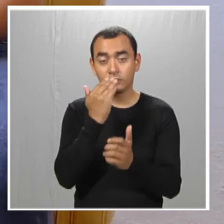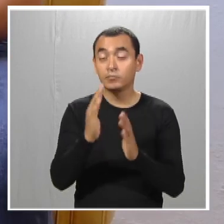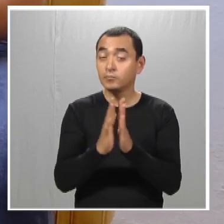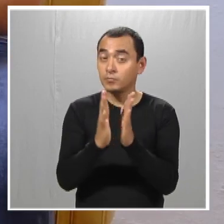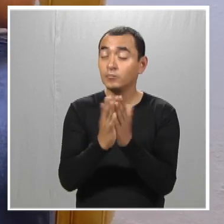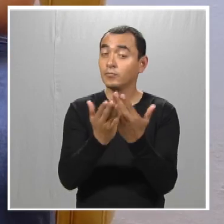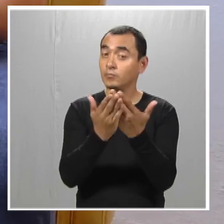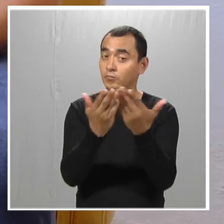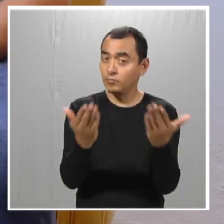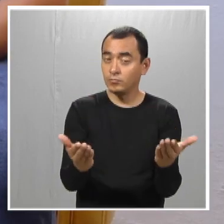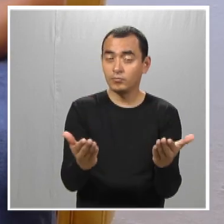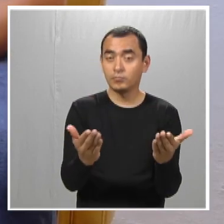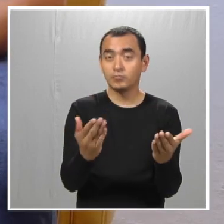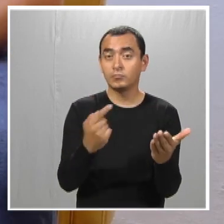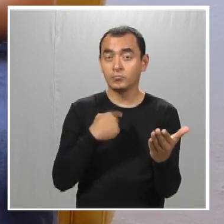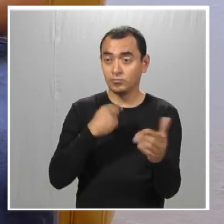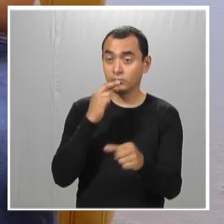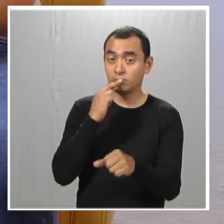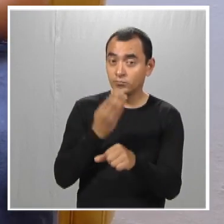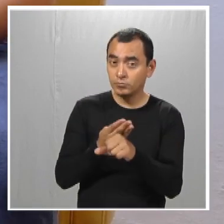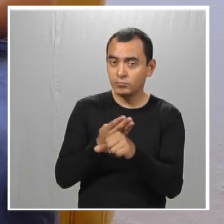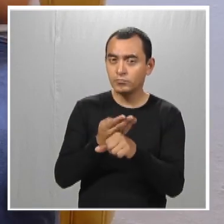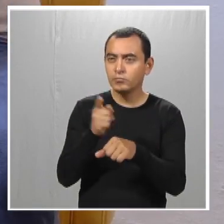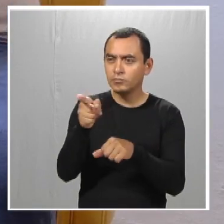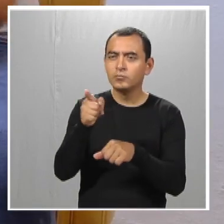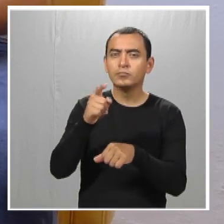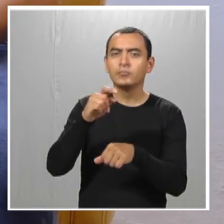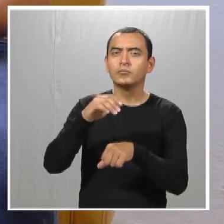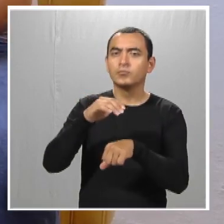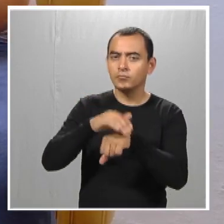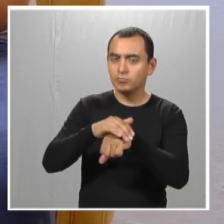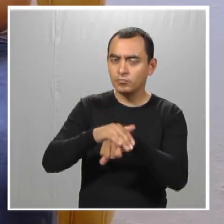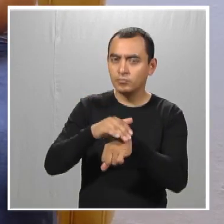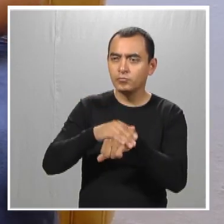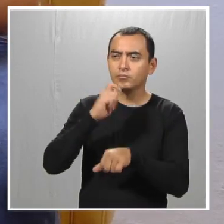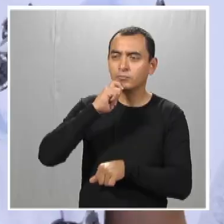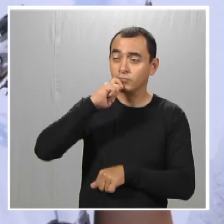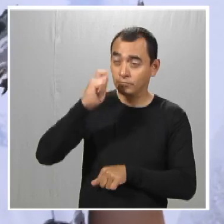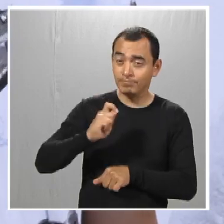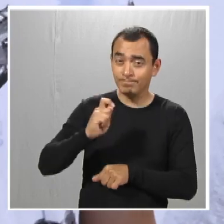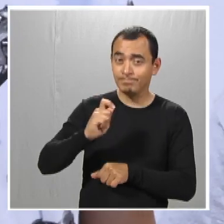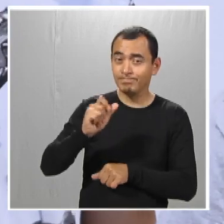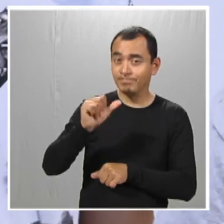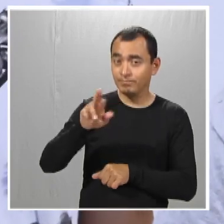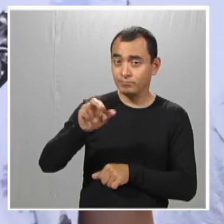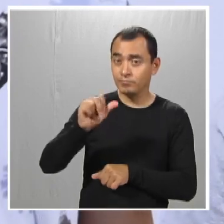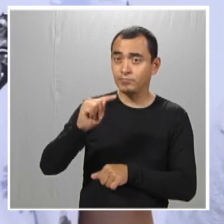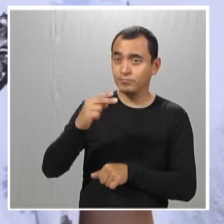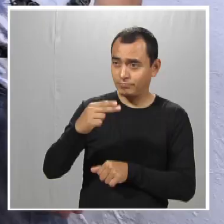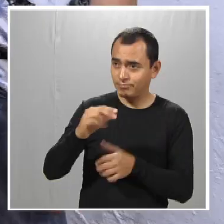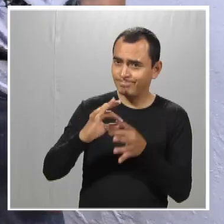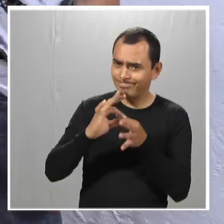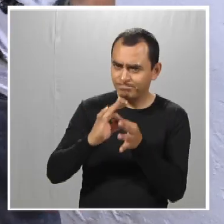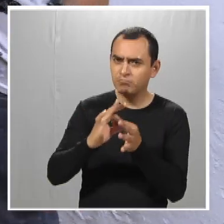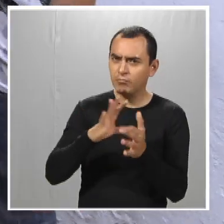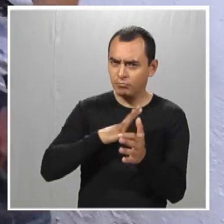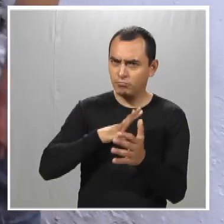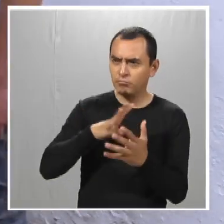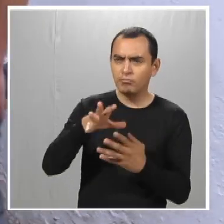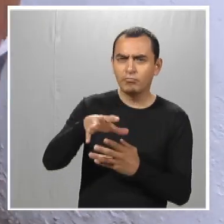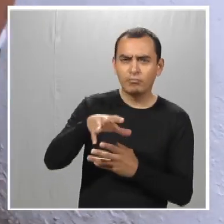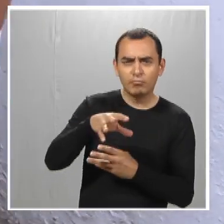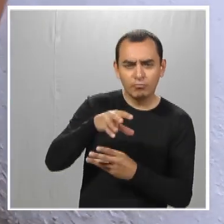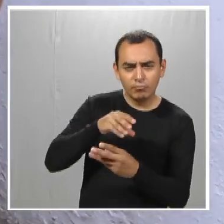En esta ocasión me corresponde realizar una amistad con Arat. Pues sí hemos tenido una empatía.